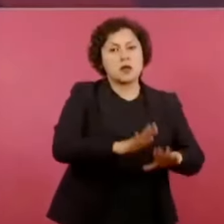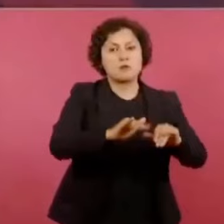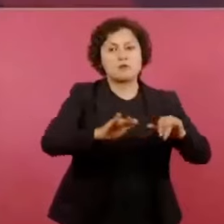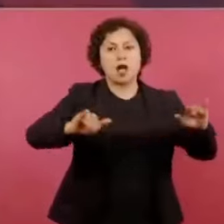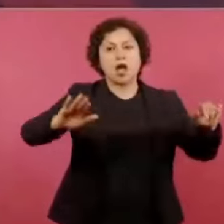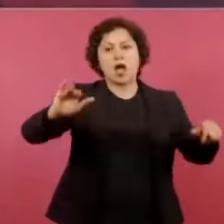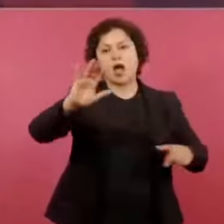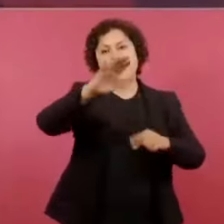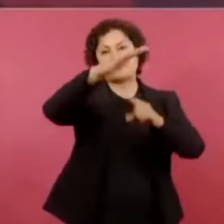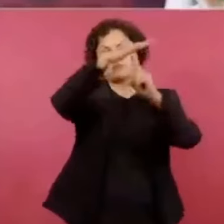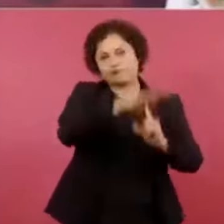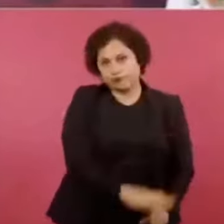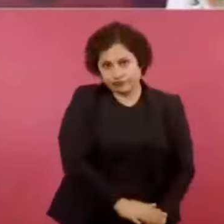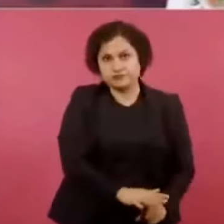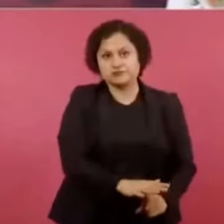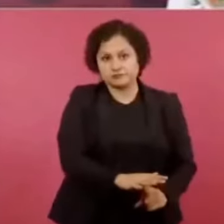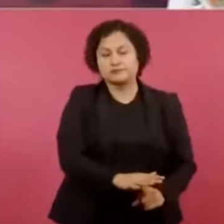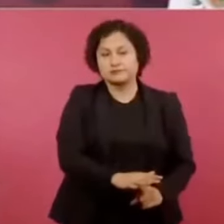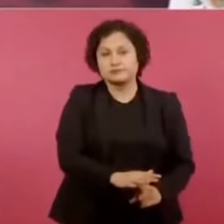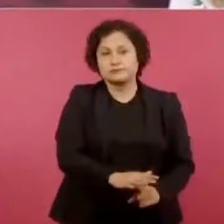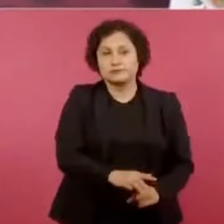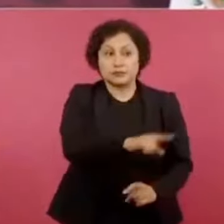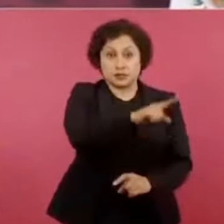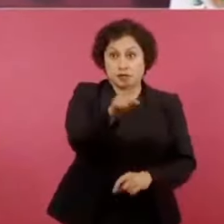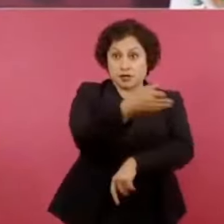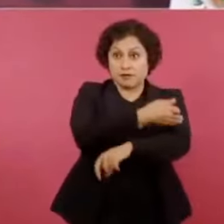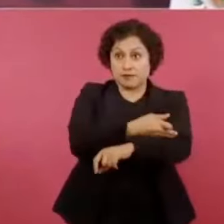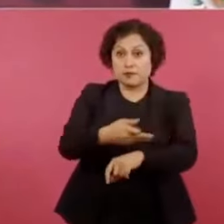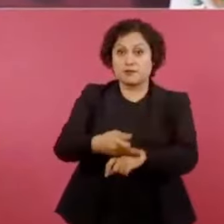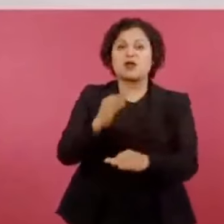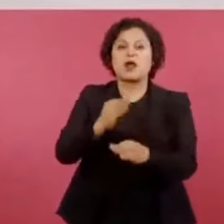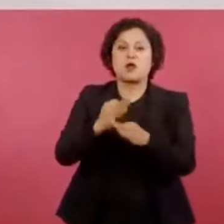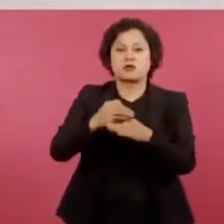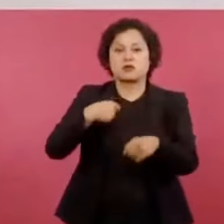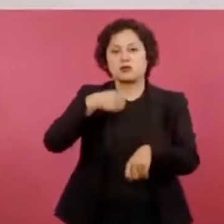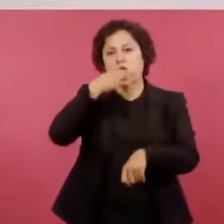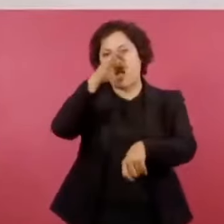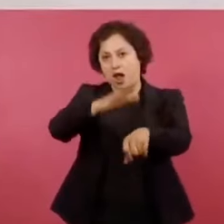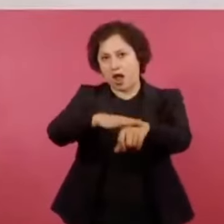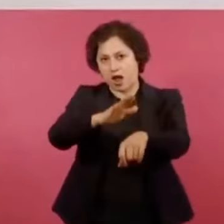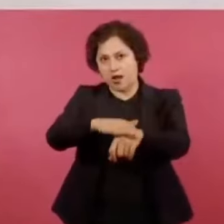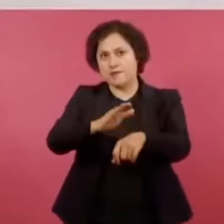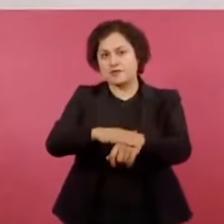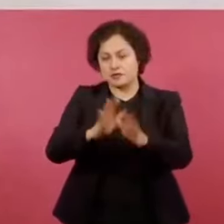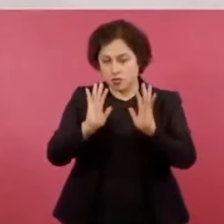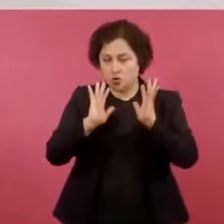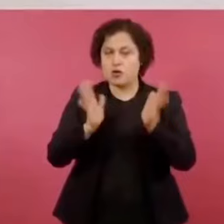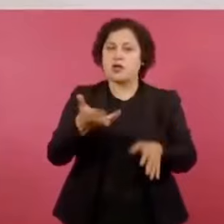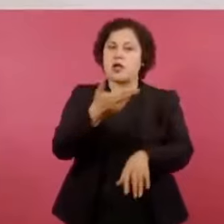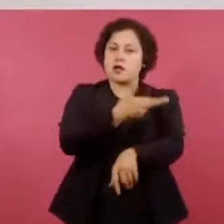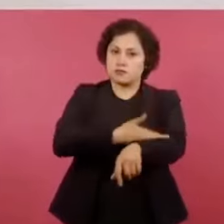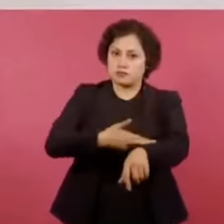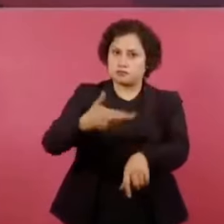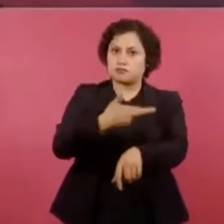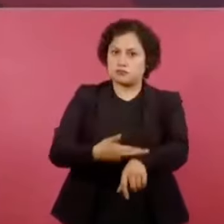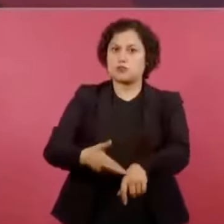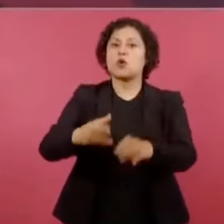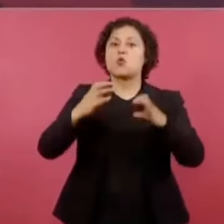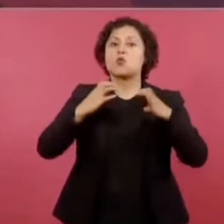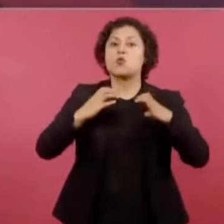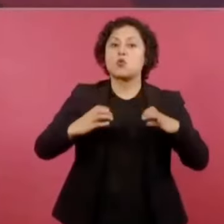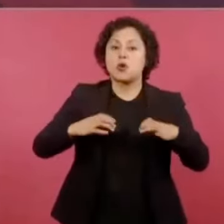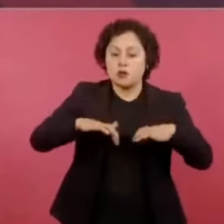estamos haciendo los trámites para el rescate de los cuerpos.